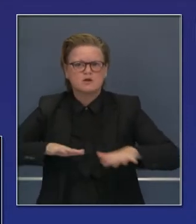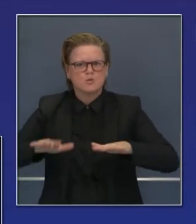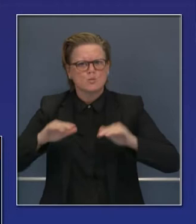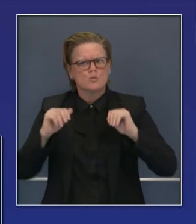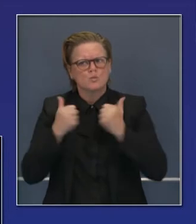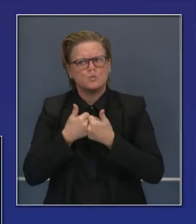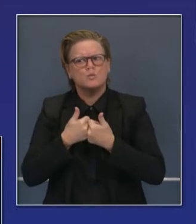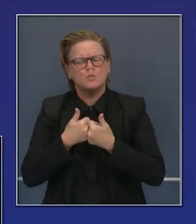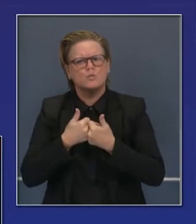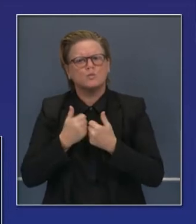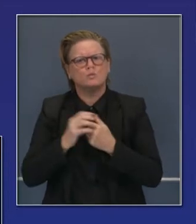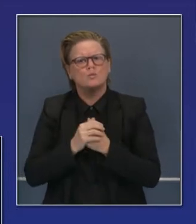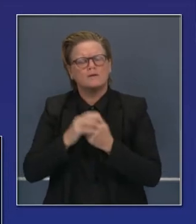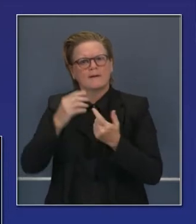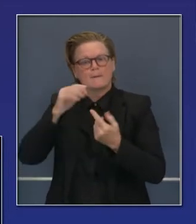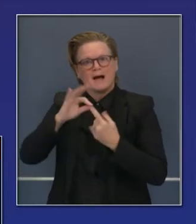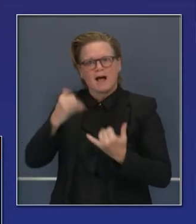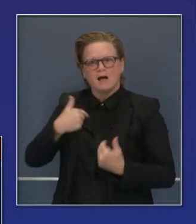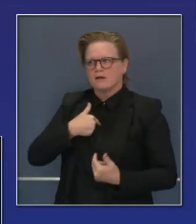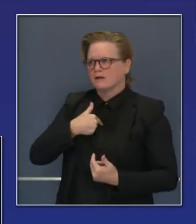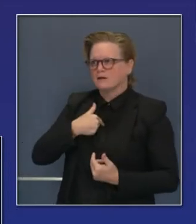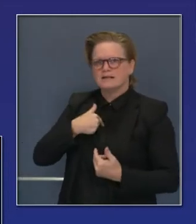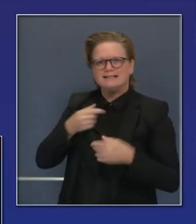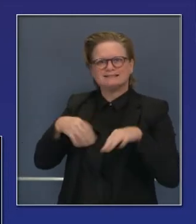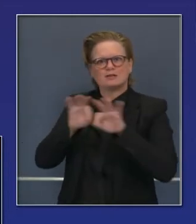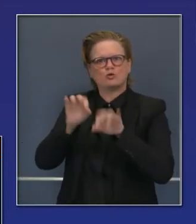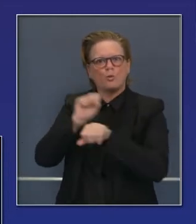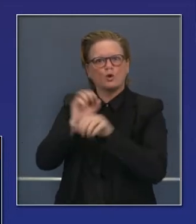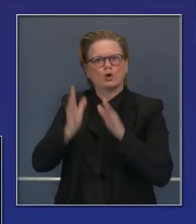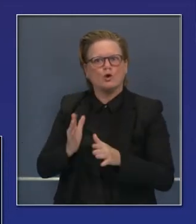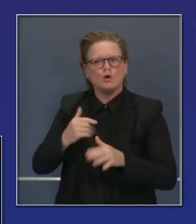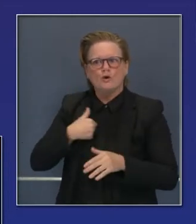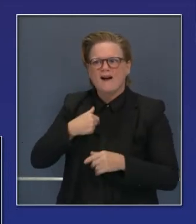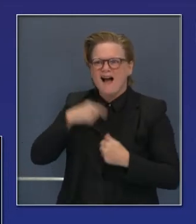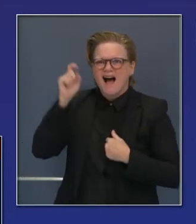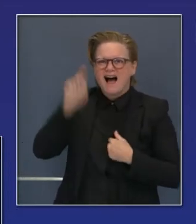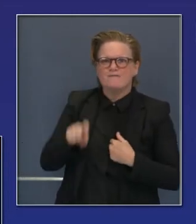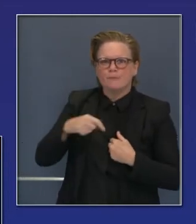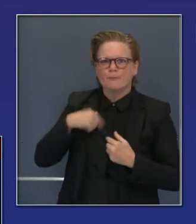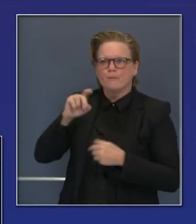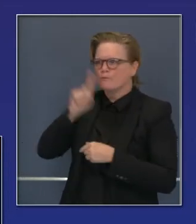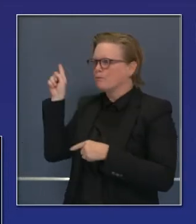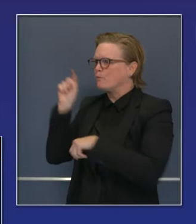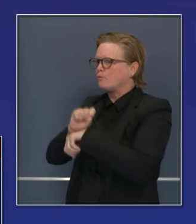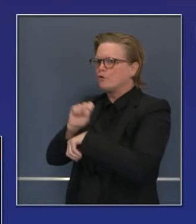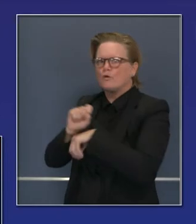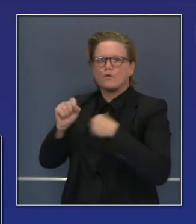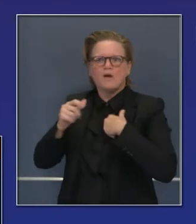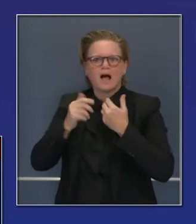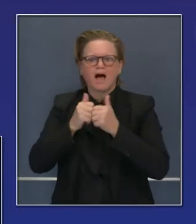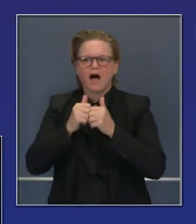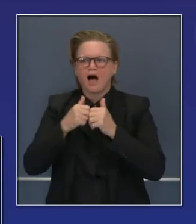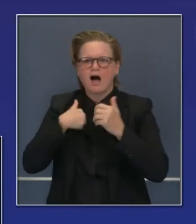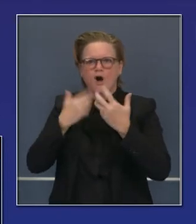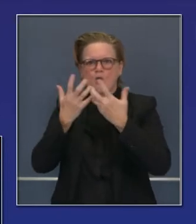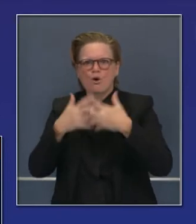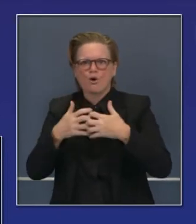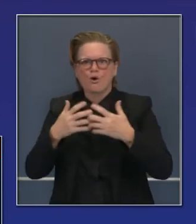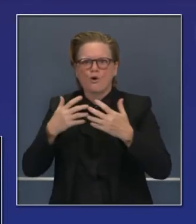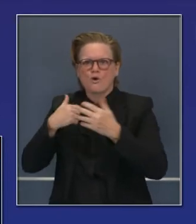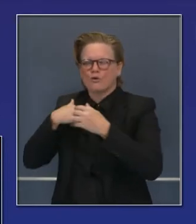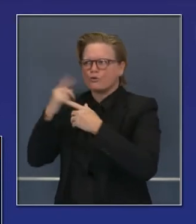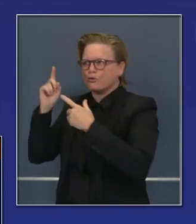a niños, particularmente para trabajadores esenciales que tienen que salir a trabajar y que tienen a sus hijos en casa, a